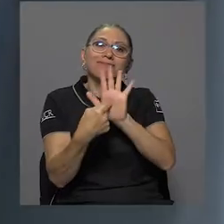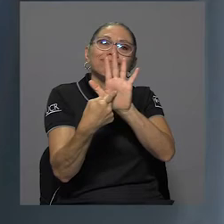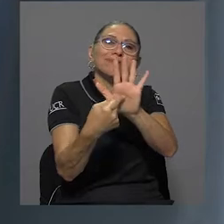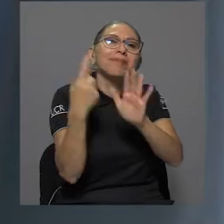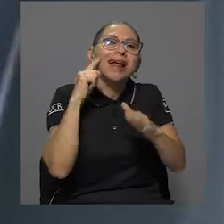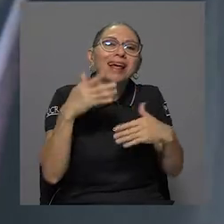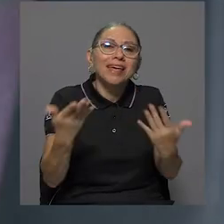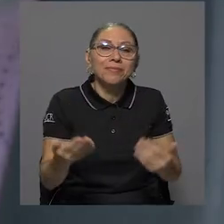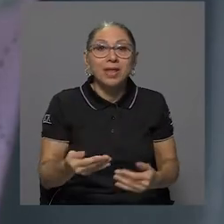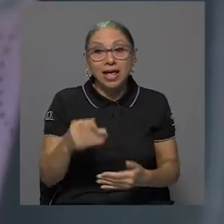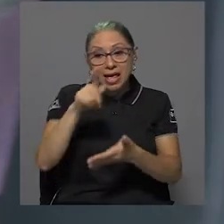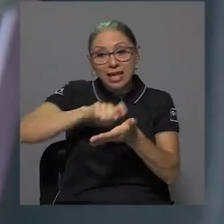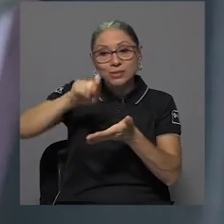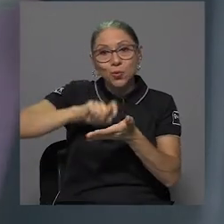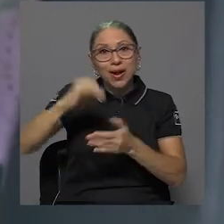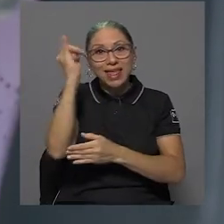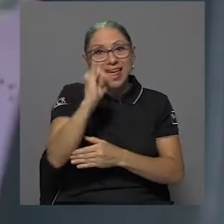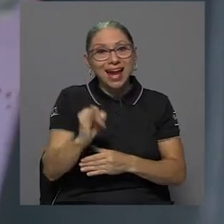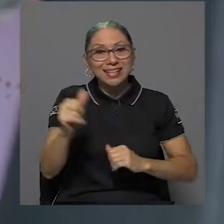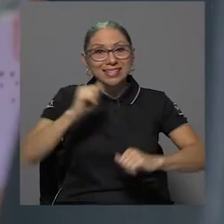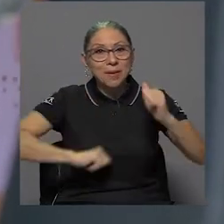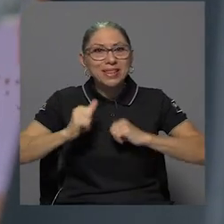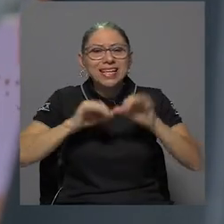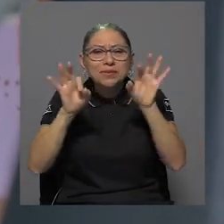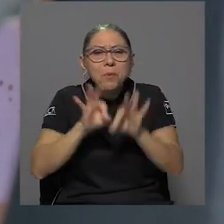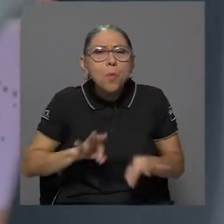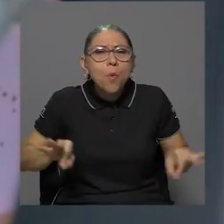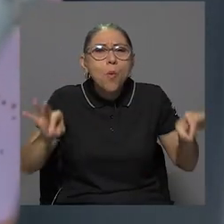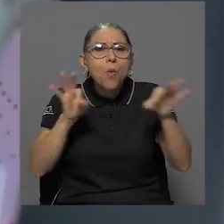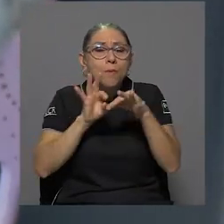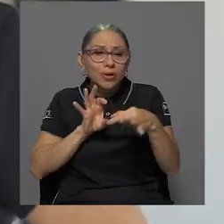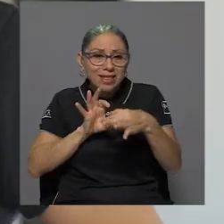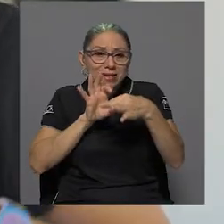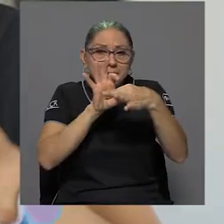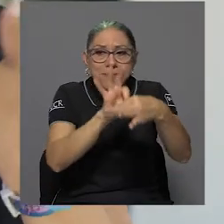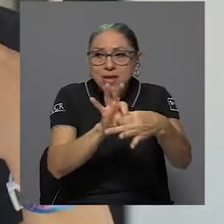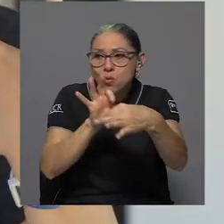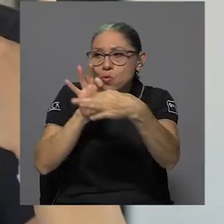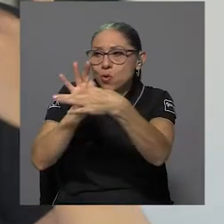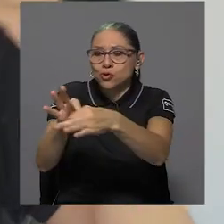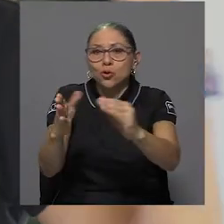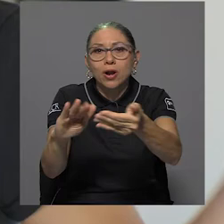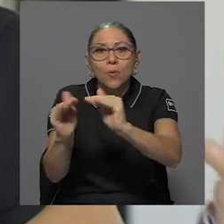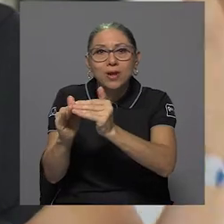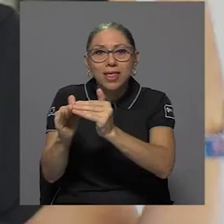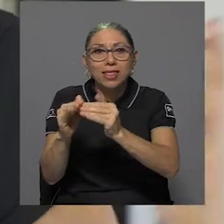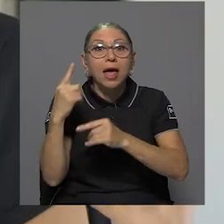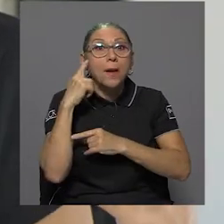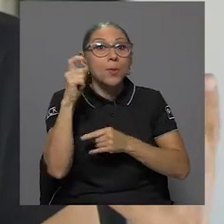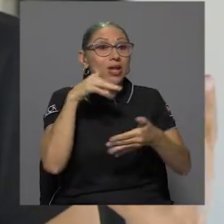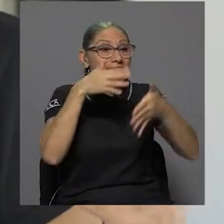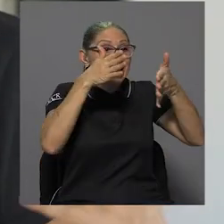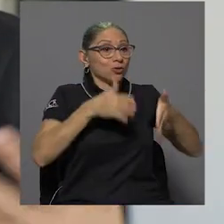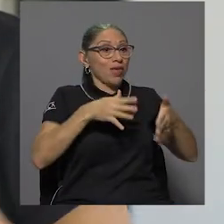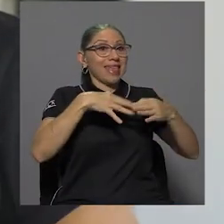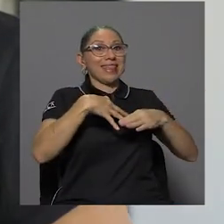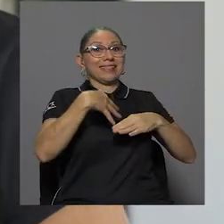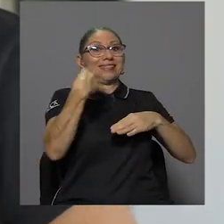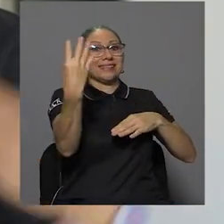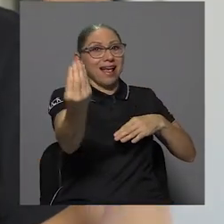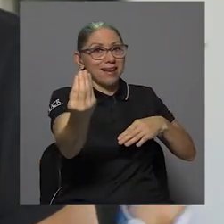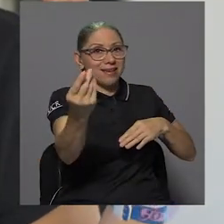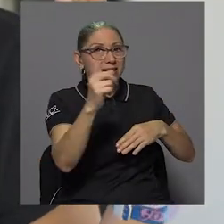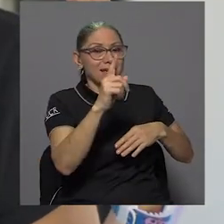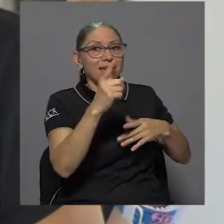Para la Escuela de Artes Dramáticas es súper vital este tipo de vínculos porque, además de que saca de contexto al estudiante y lo pone